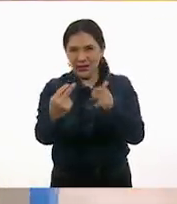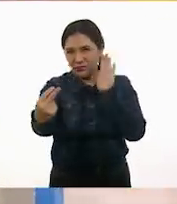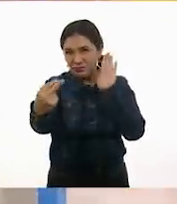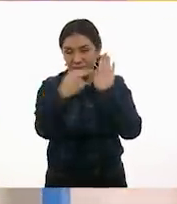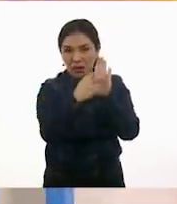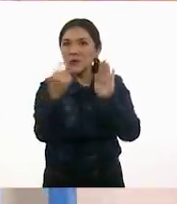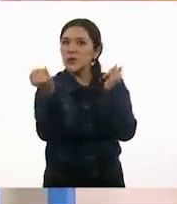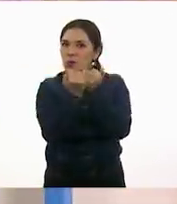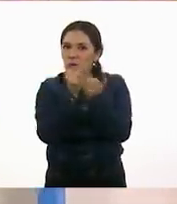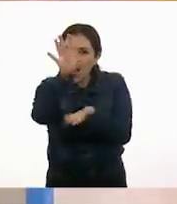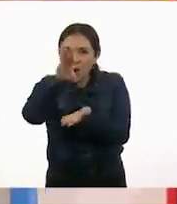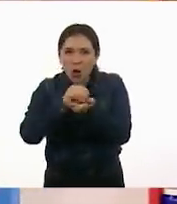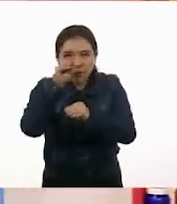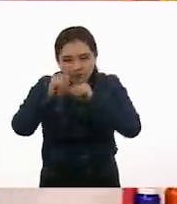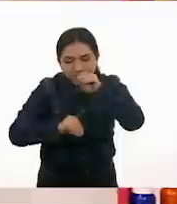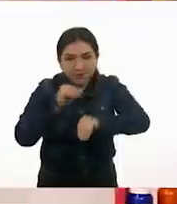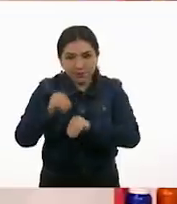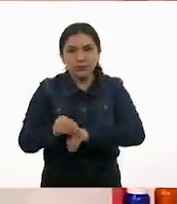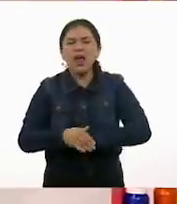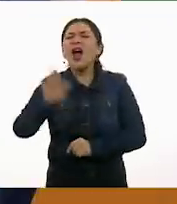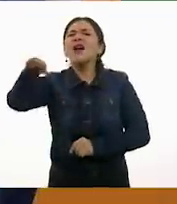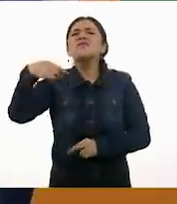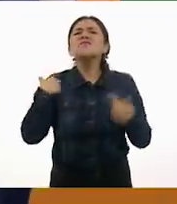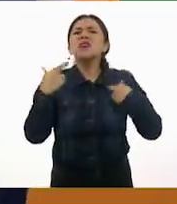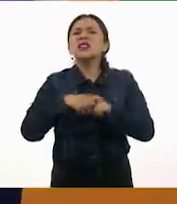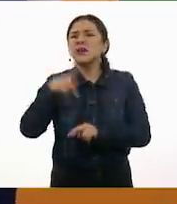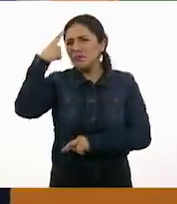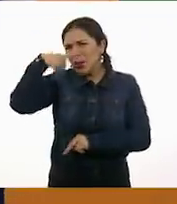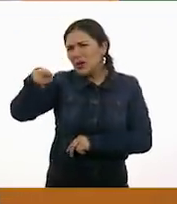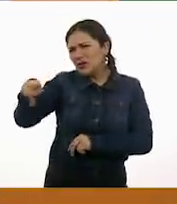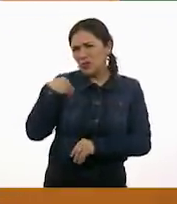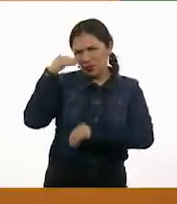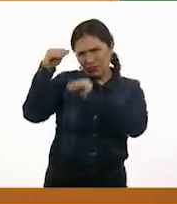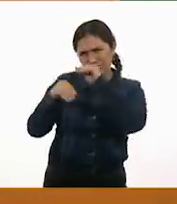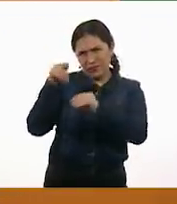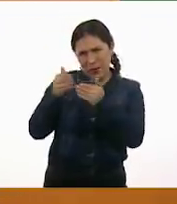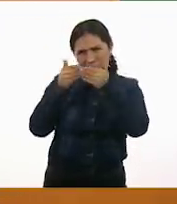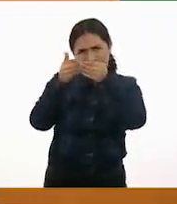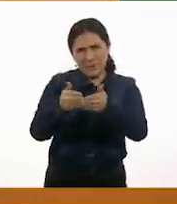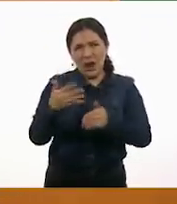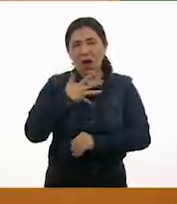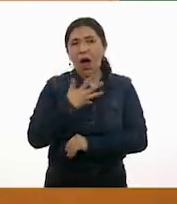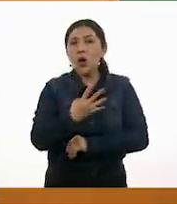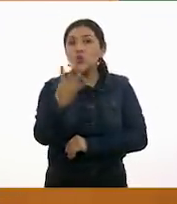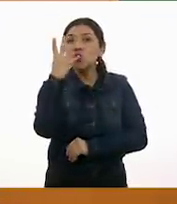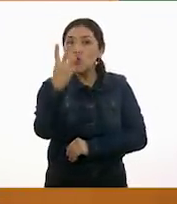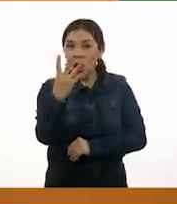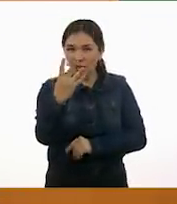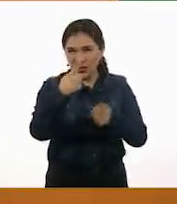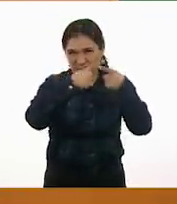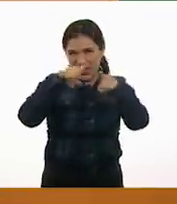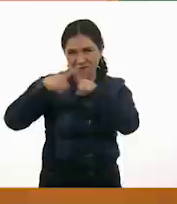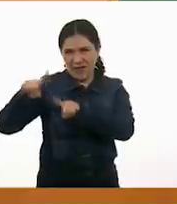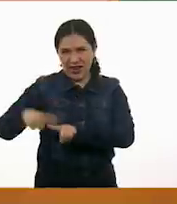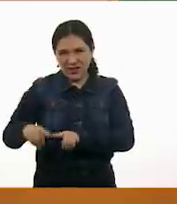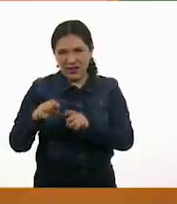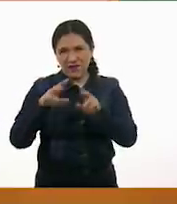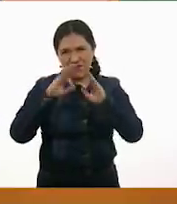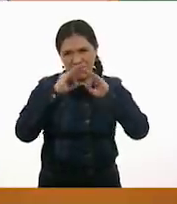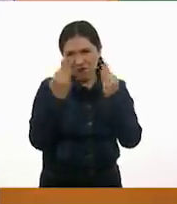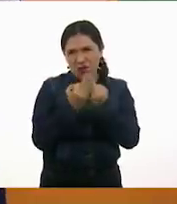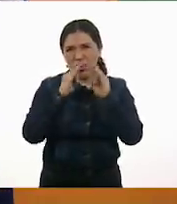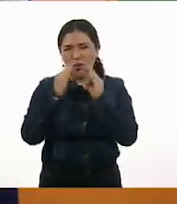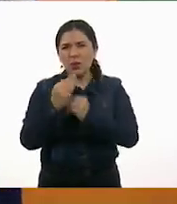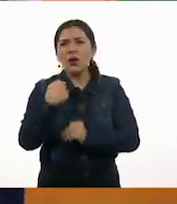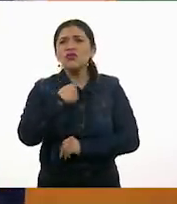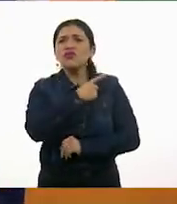formen. ¿Estás lista? Maestranji, pero para formar este barco, que tiene cuatro piezas... Sí. ...voy a